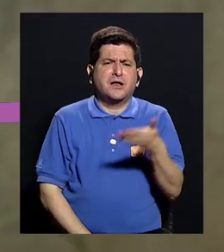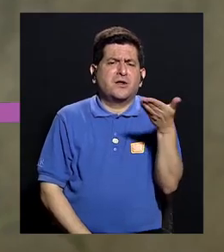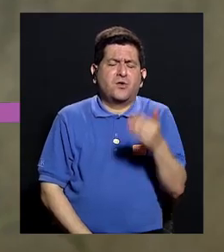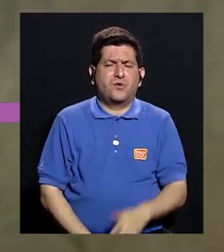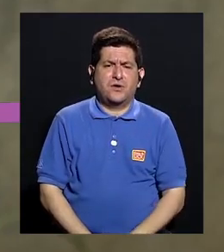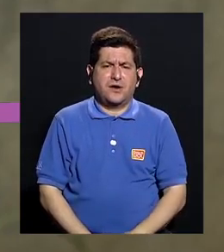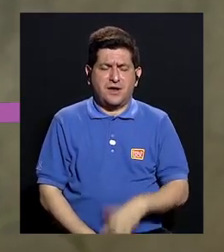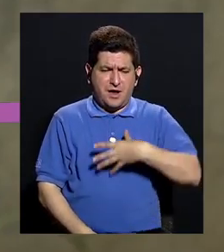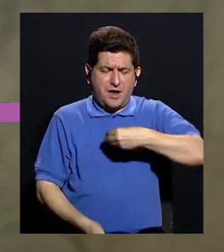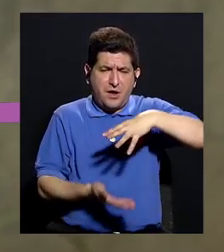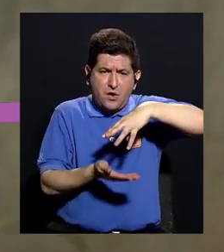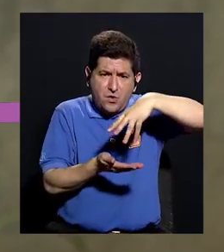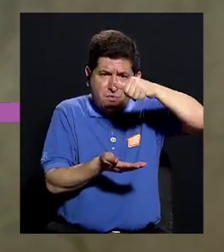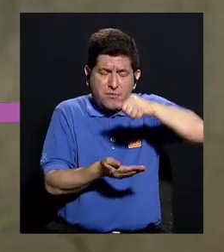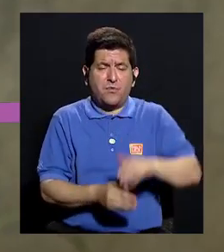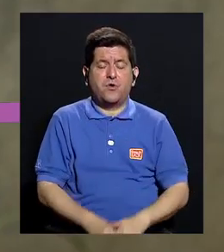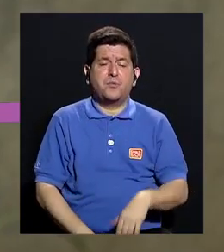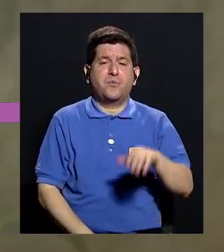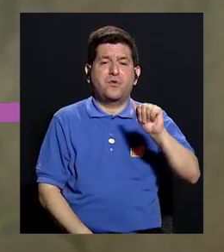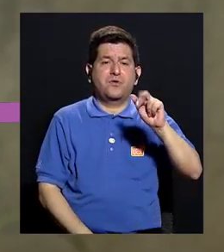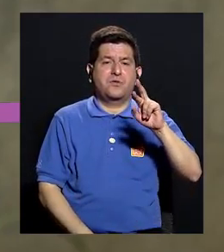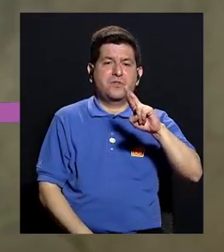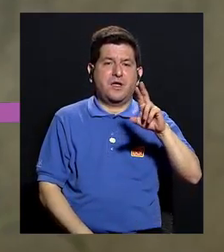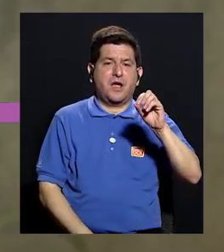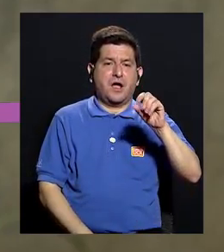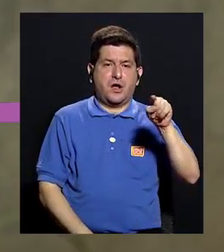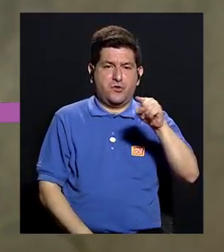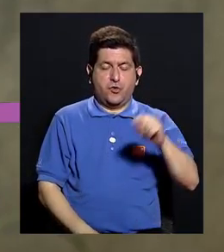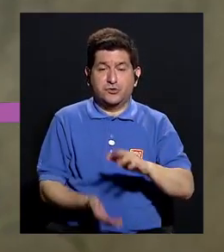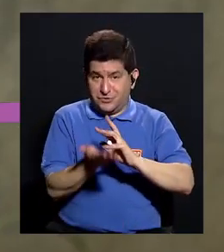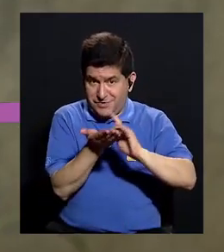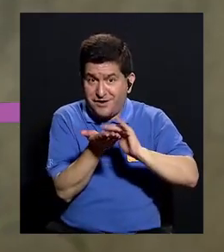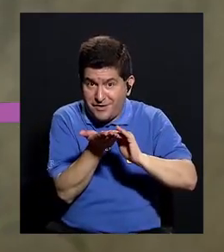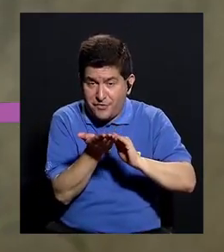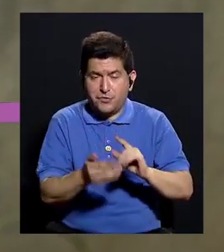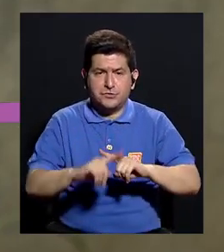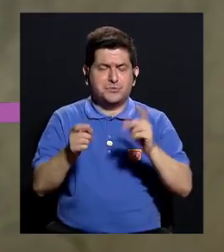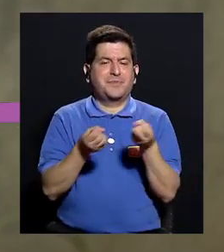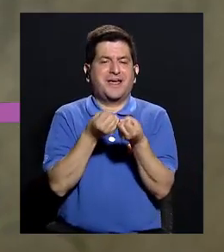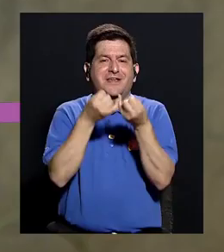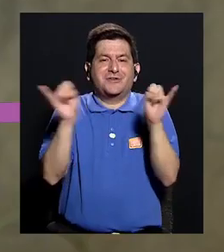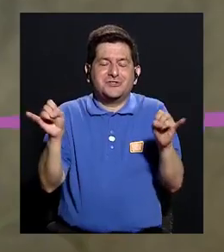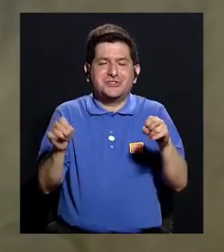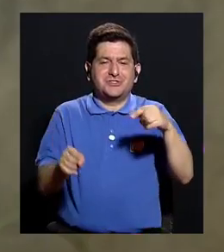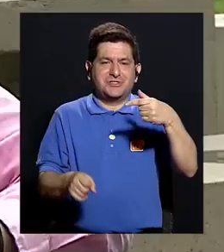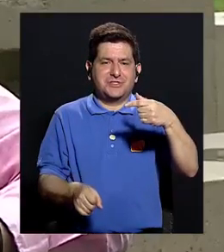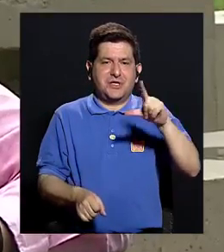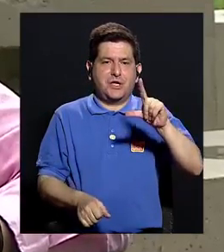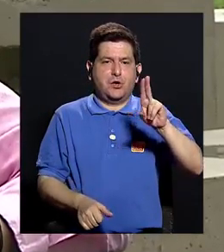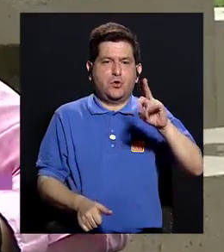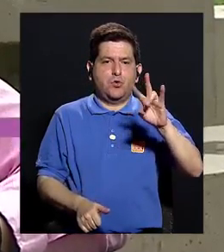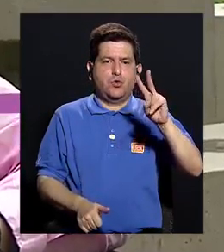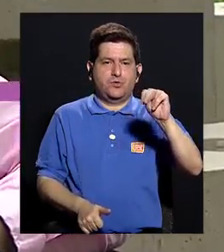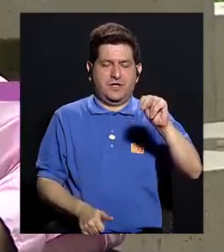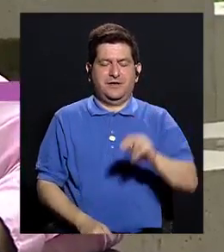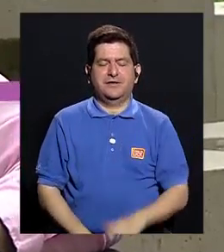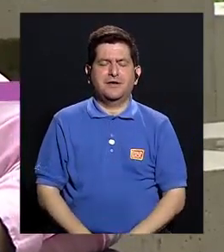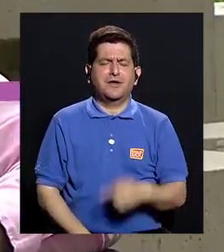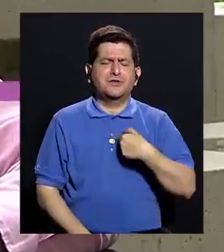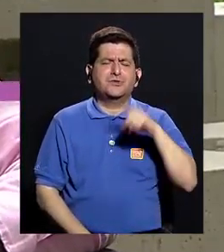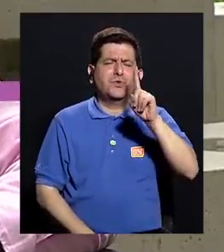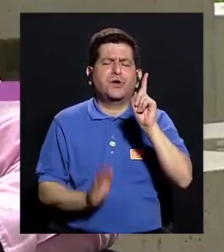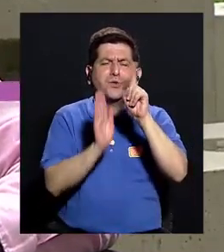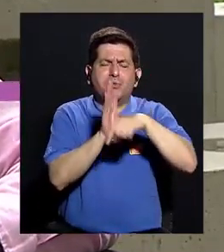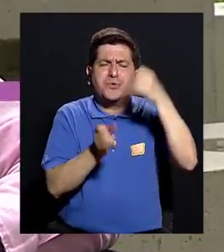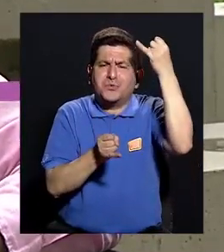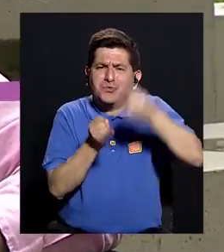certificadas y que pueden permitir pues la inclusión de los alimentos que usualmente se excluyen, pero de una manera totalmente libre de gluten. Yo le quería preguntar, Kimberly, ya nos queda un